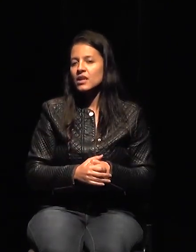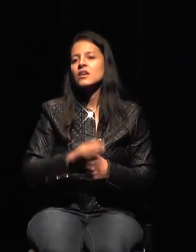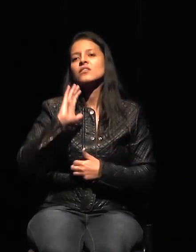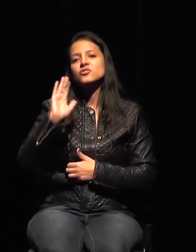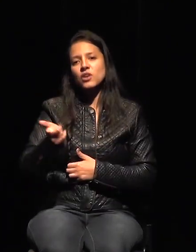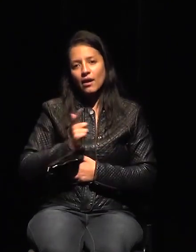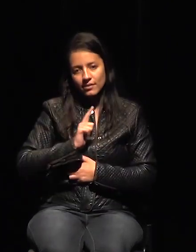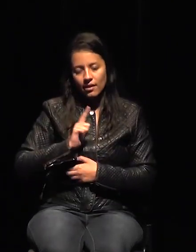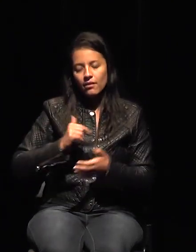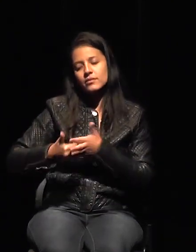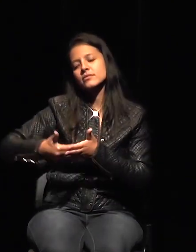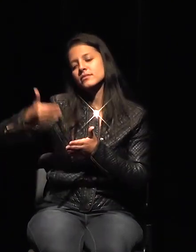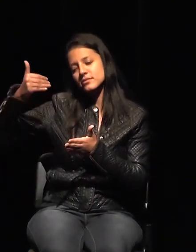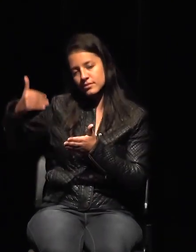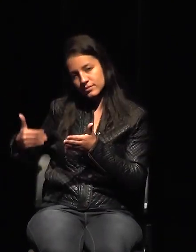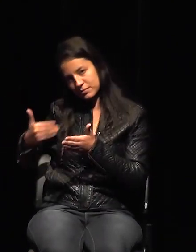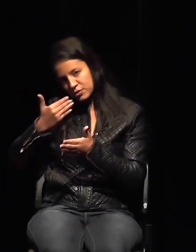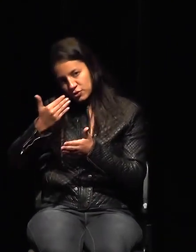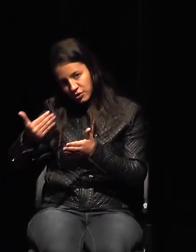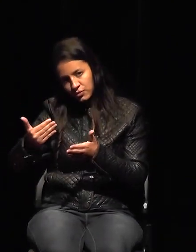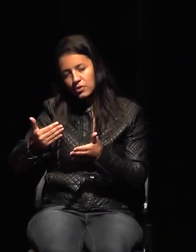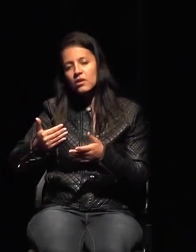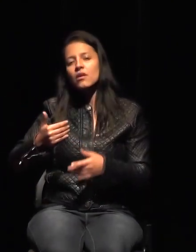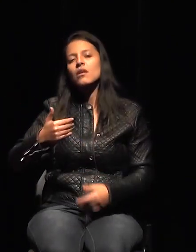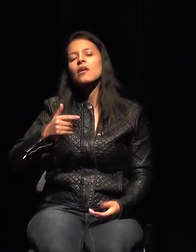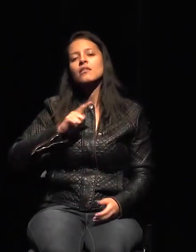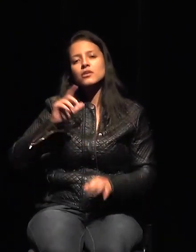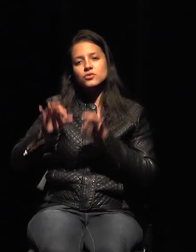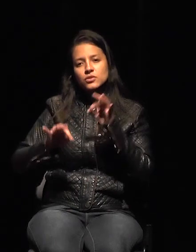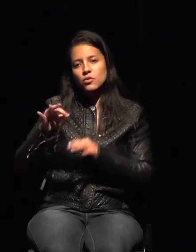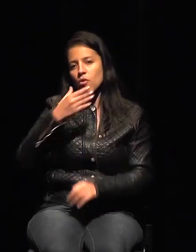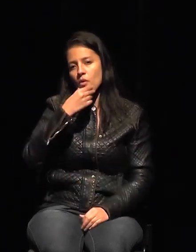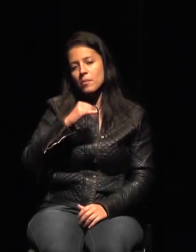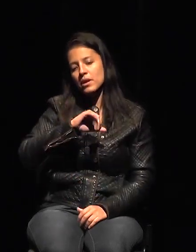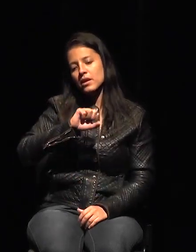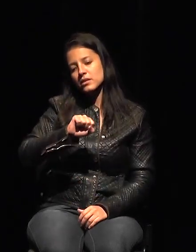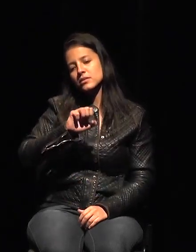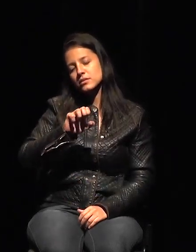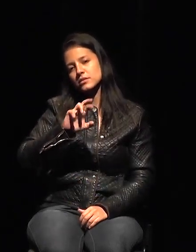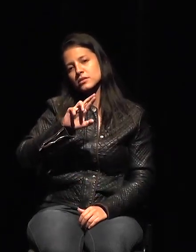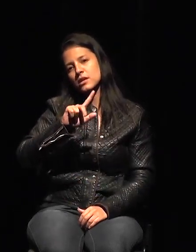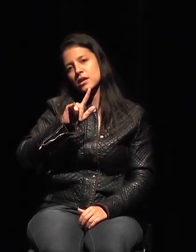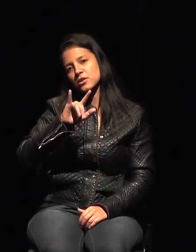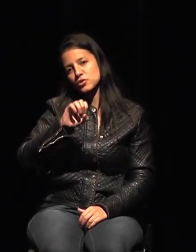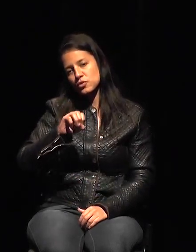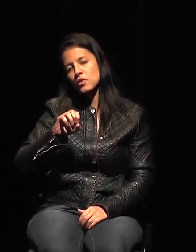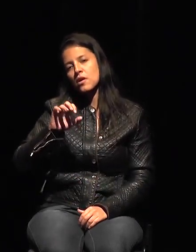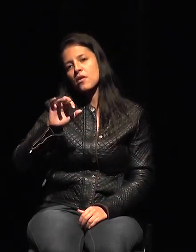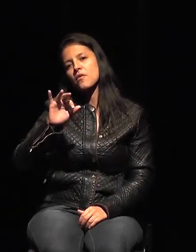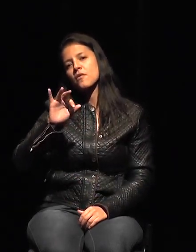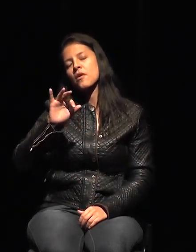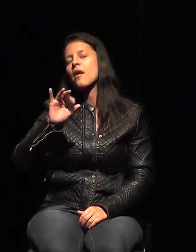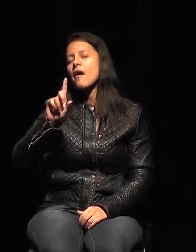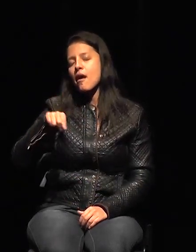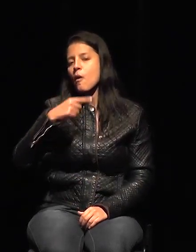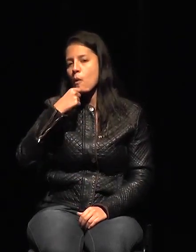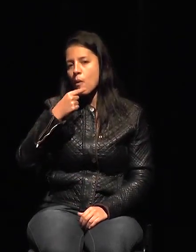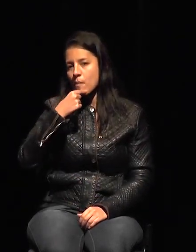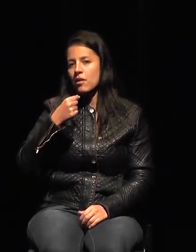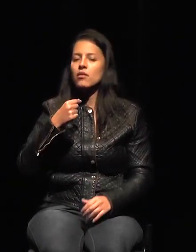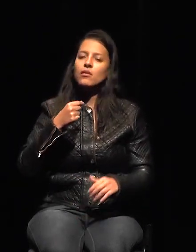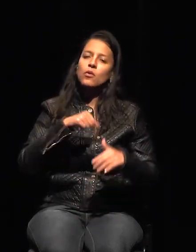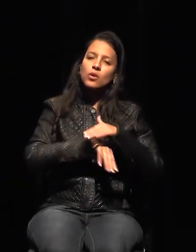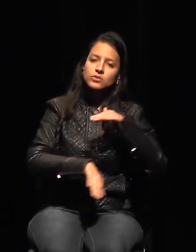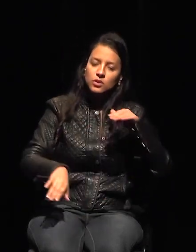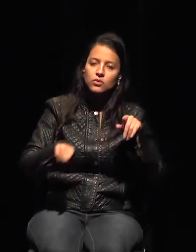jurídico de Sergio Fauder, coleccionista y también jurista, quien hizo esta defensa para Antonio Díaz